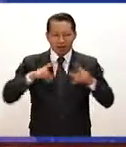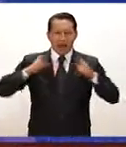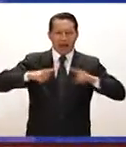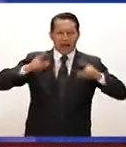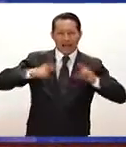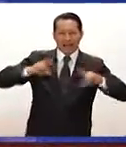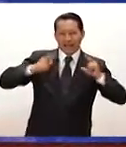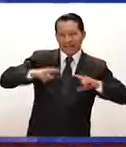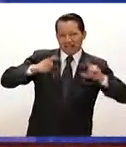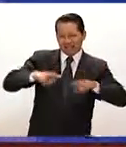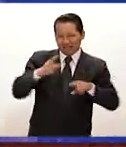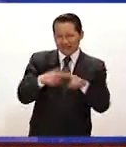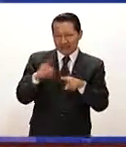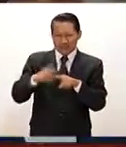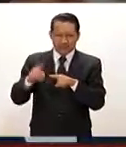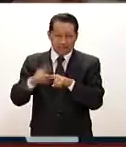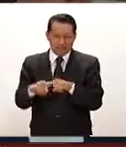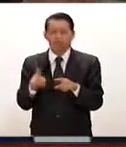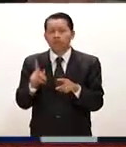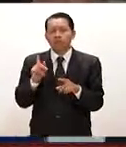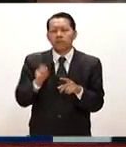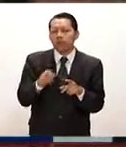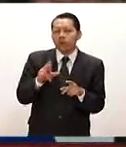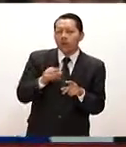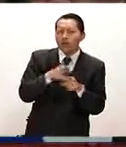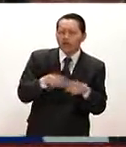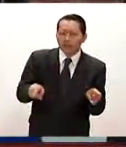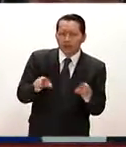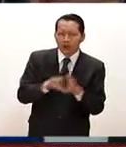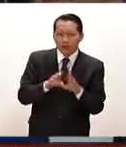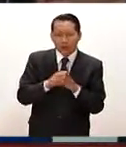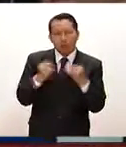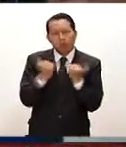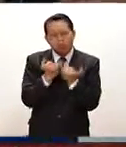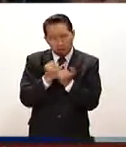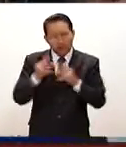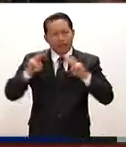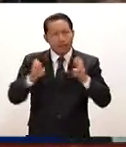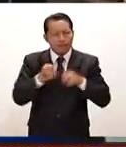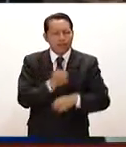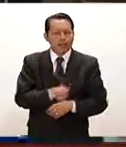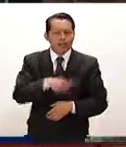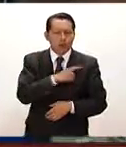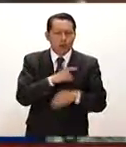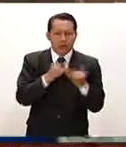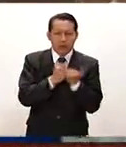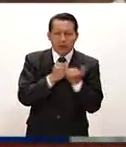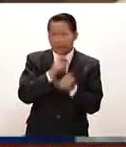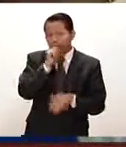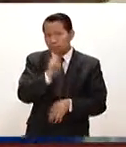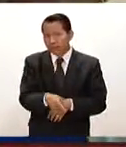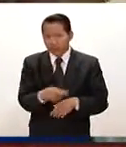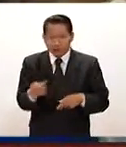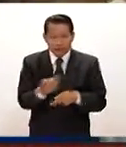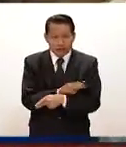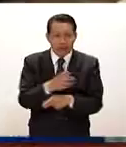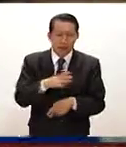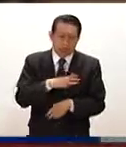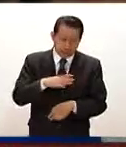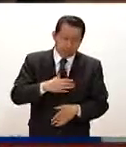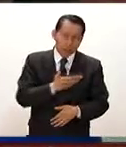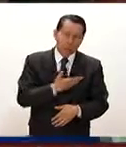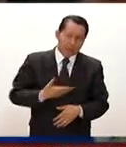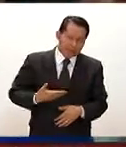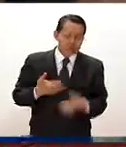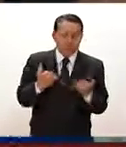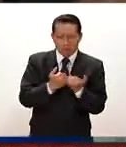secreto que estaban a su lado. Evidentemente va a poner una nueva luz sobre el tema de su salud. No es la primera vez tampoco que esto ocurra en candidatos presidenciales. A